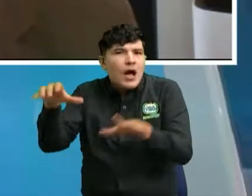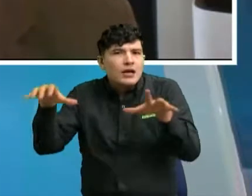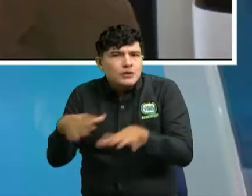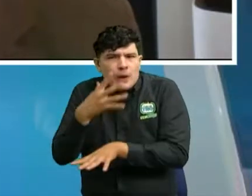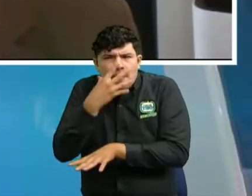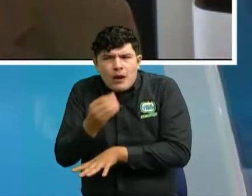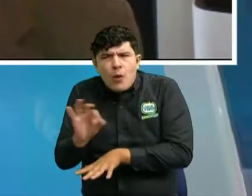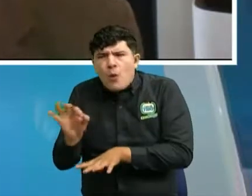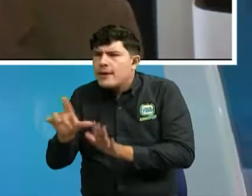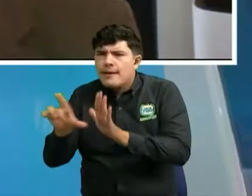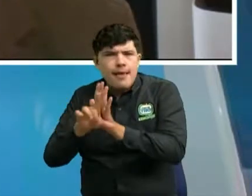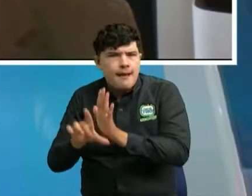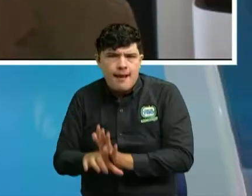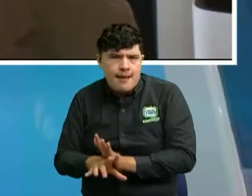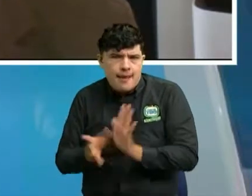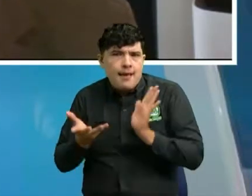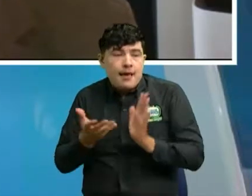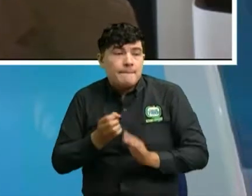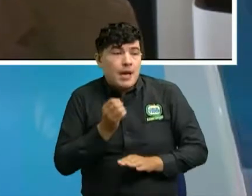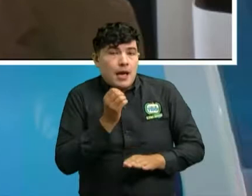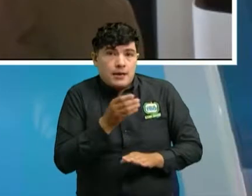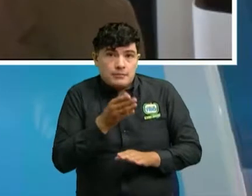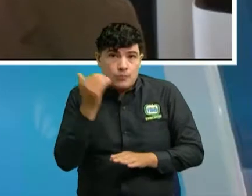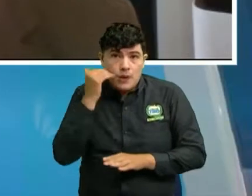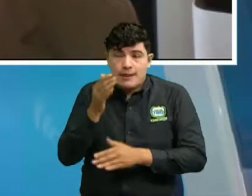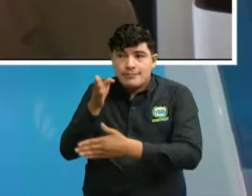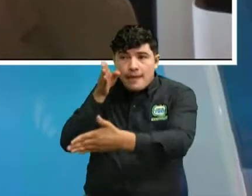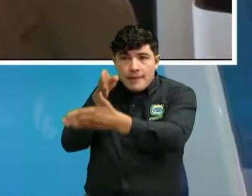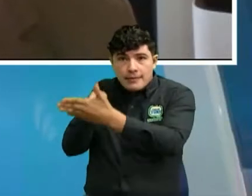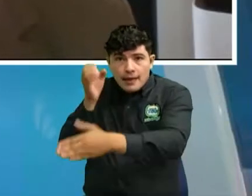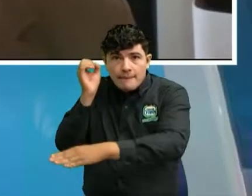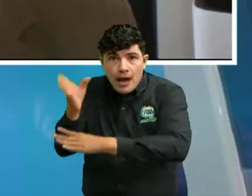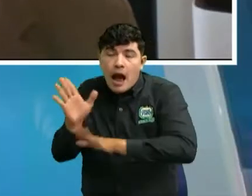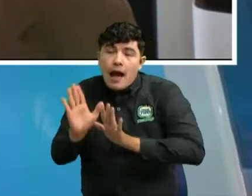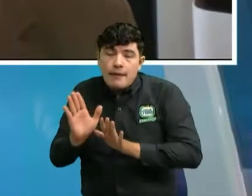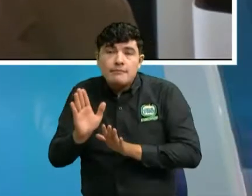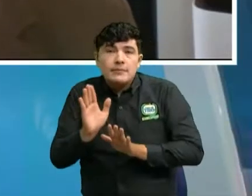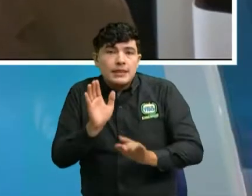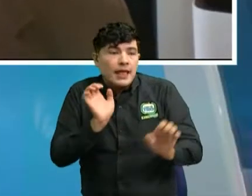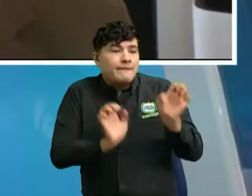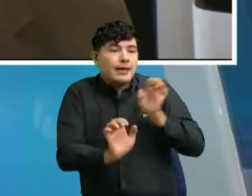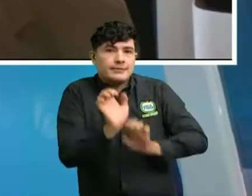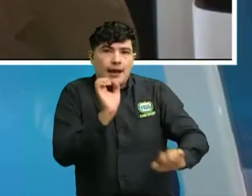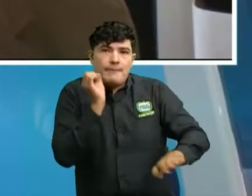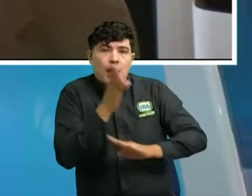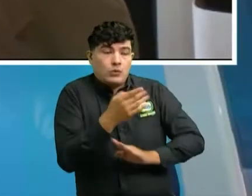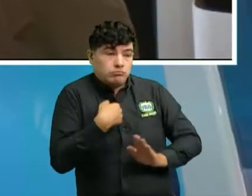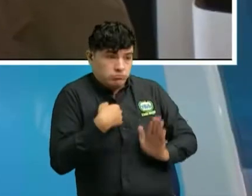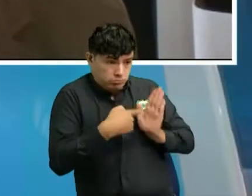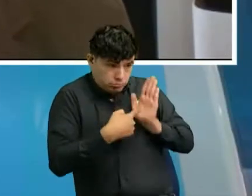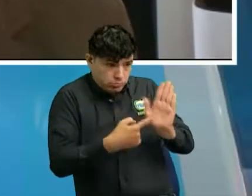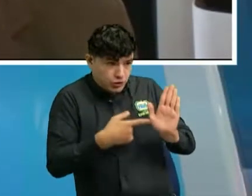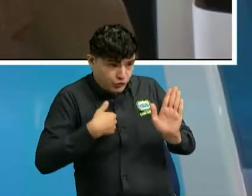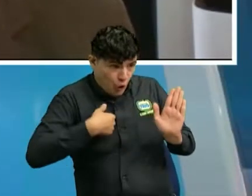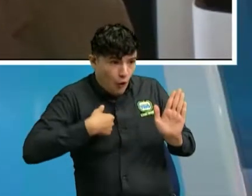banco tendrá que demostrar que no era el banco, que fue alguien que se suplantó al banco y vino a hacerse pasar por